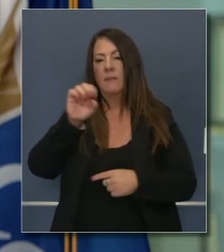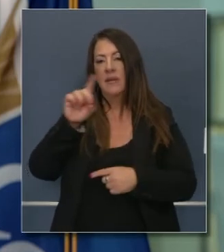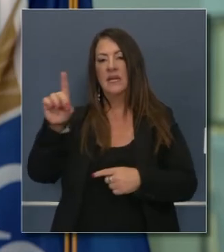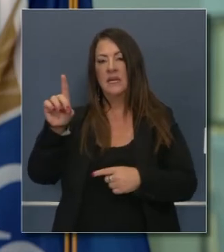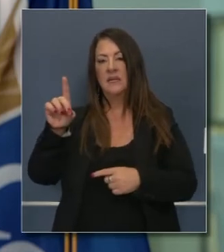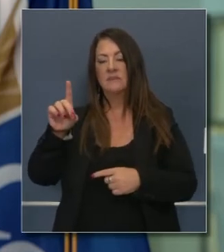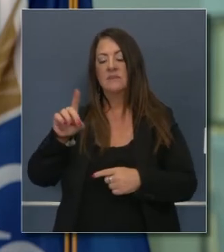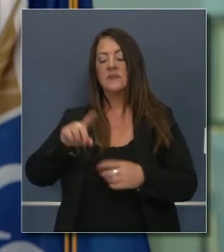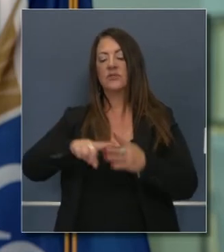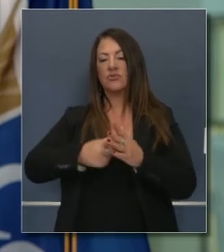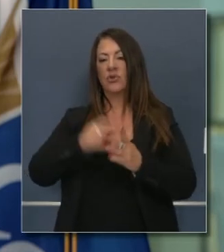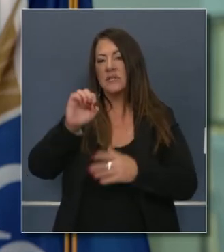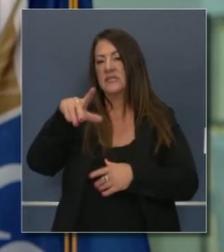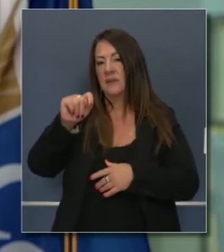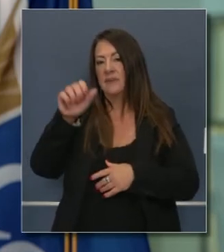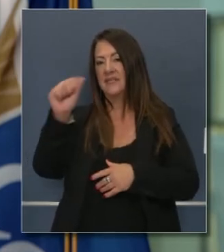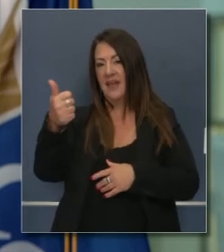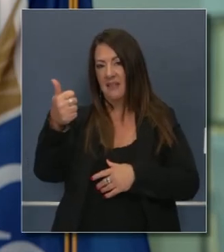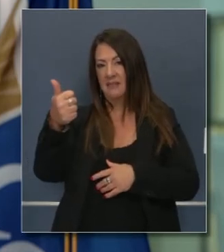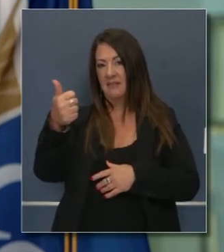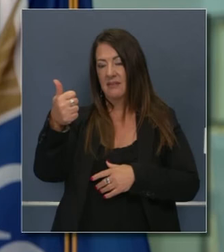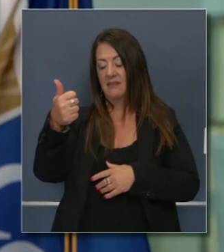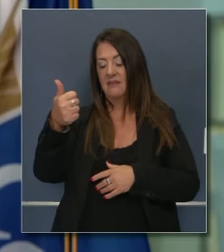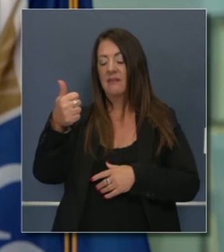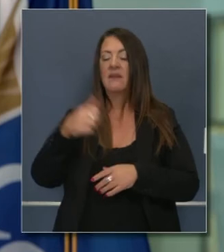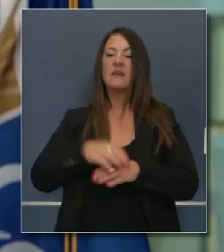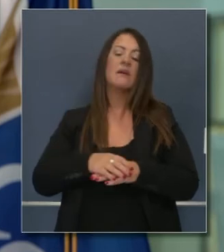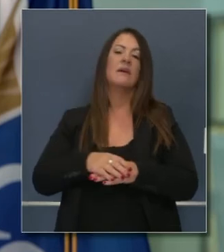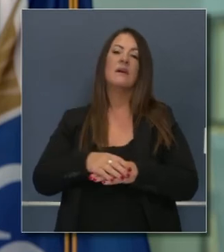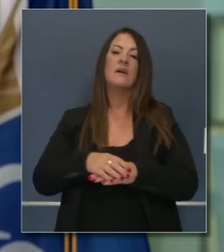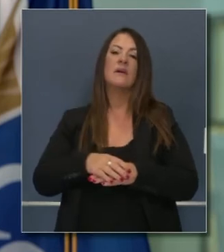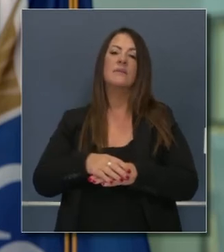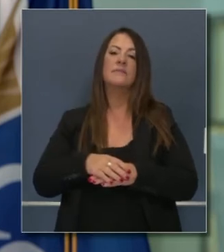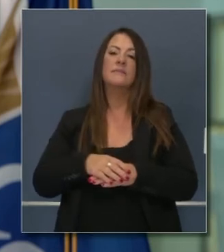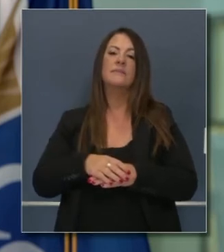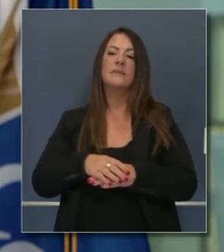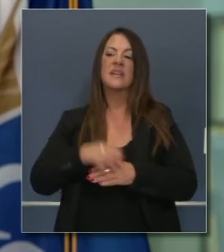sus cuentas de banco 10 de septiembre para que reciban ese dinero